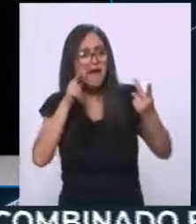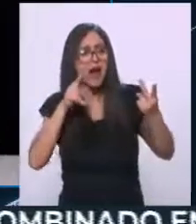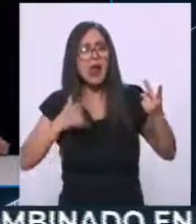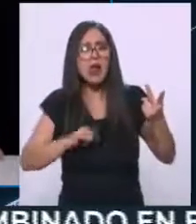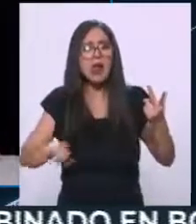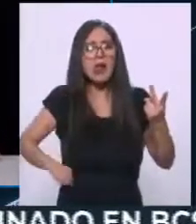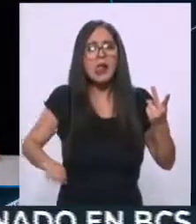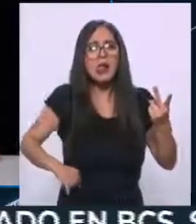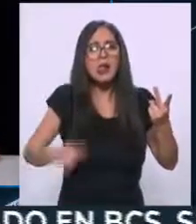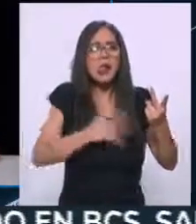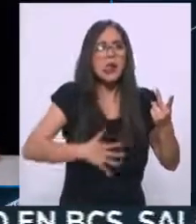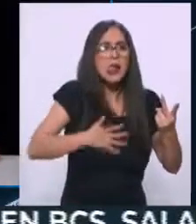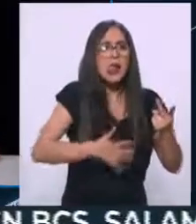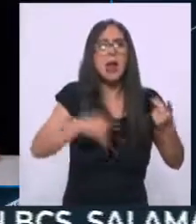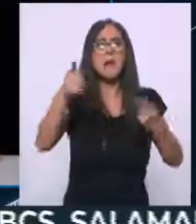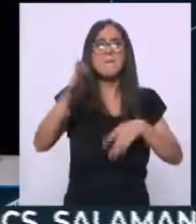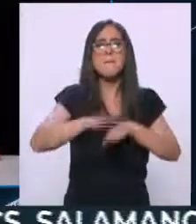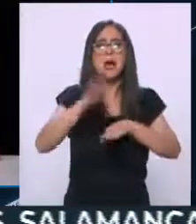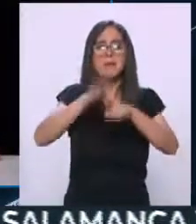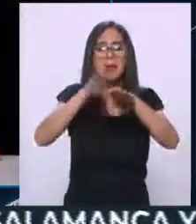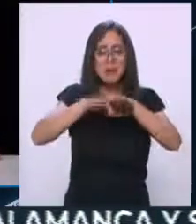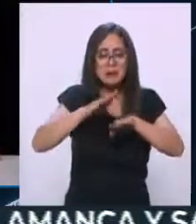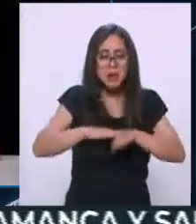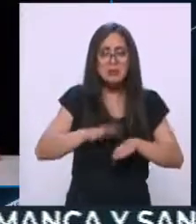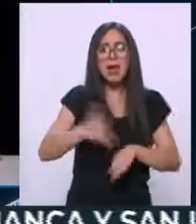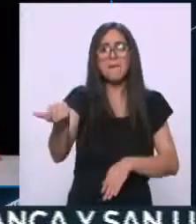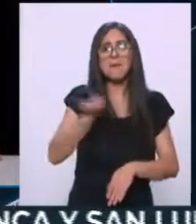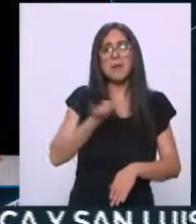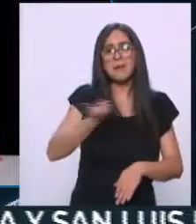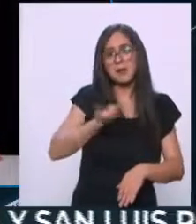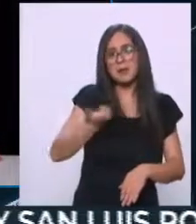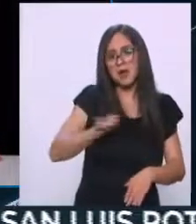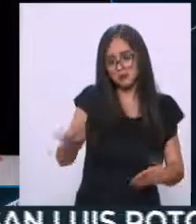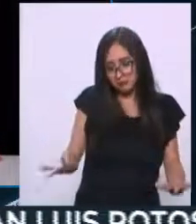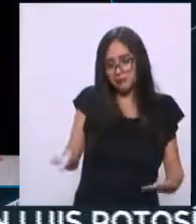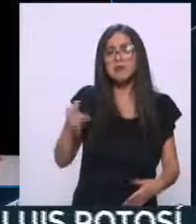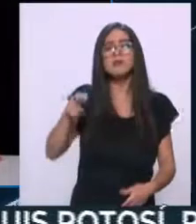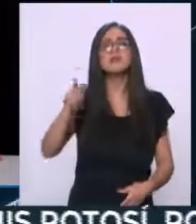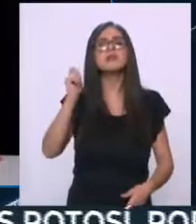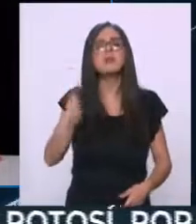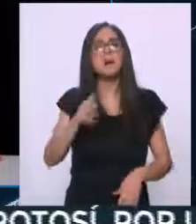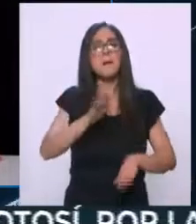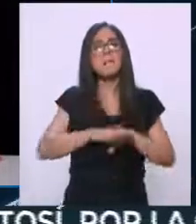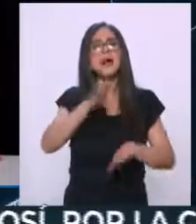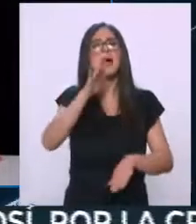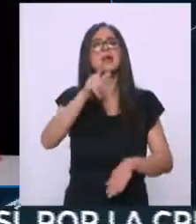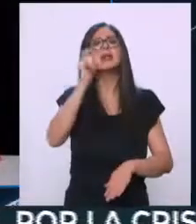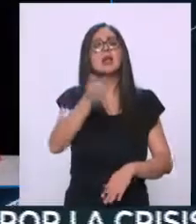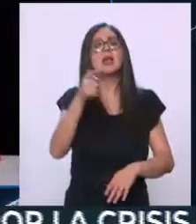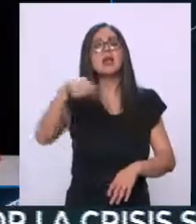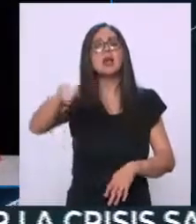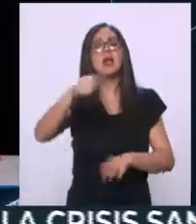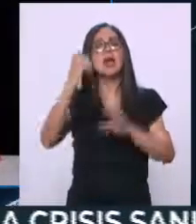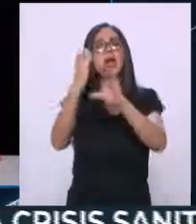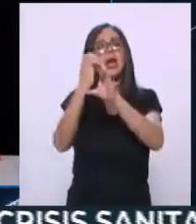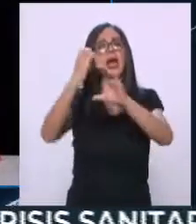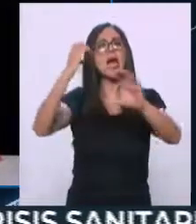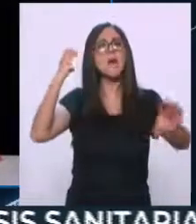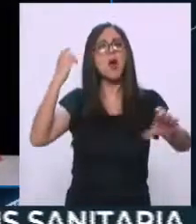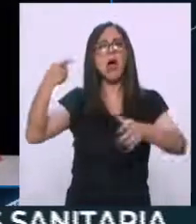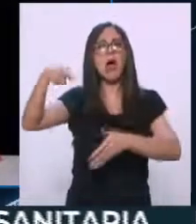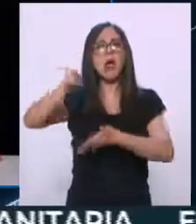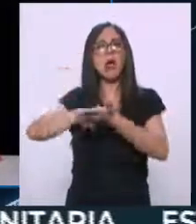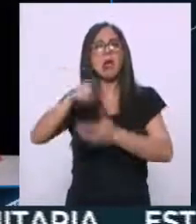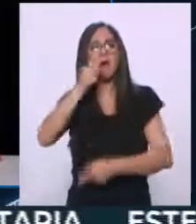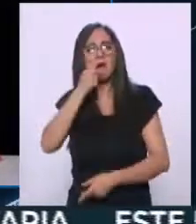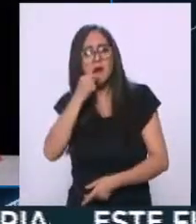la interacción y ese tipo de cosas. anuncios. De hecho, la nota más recurrente es la del camión con niños, con cadáveres de niños. Y